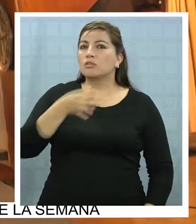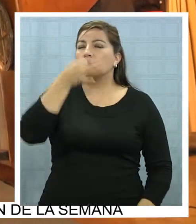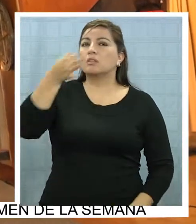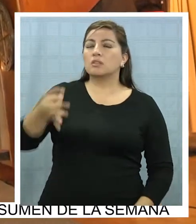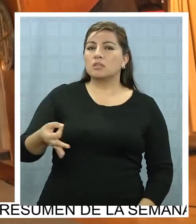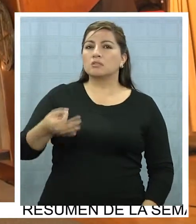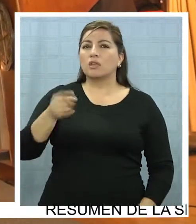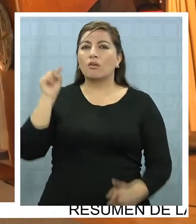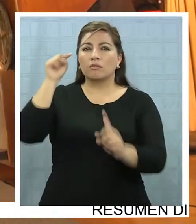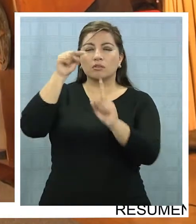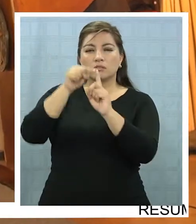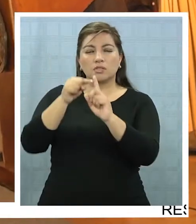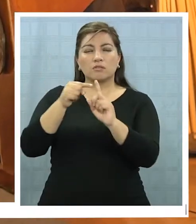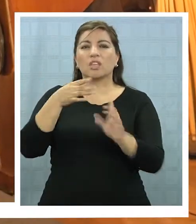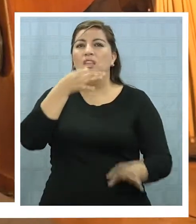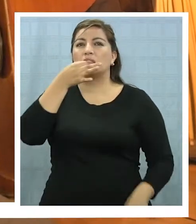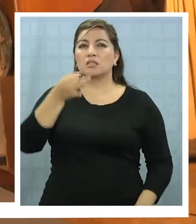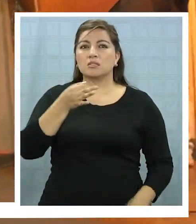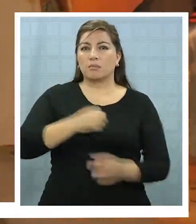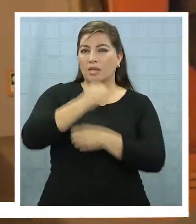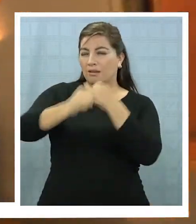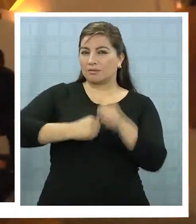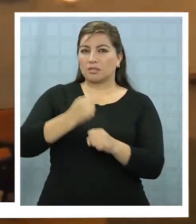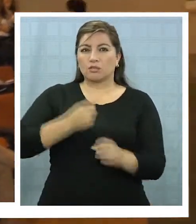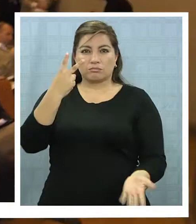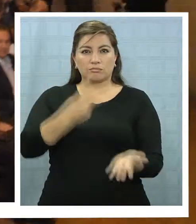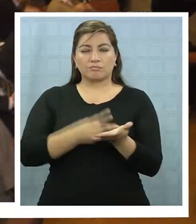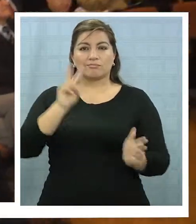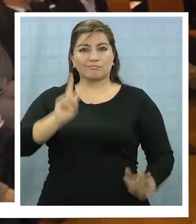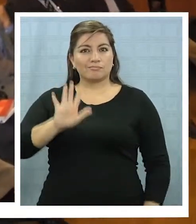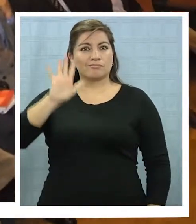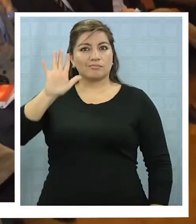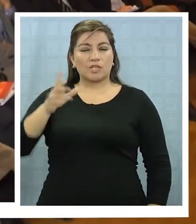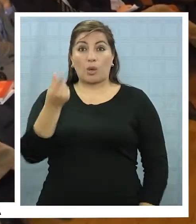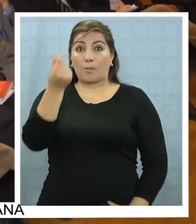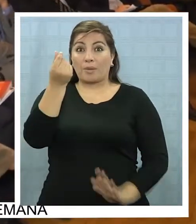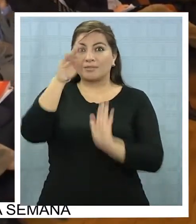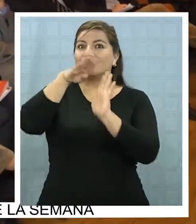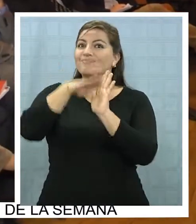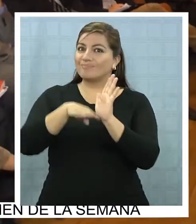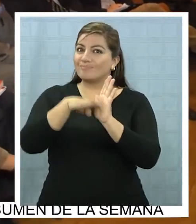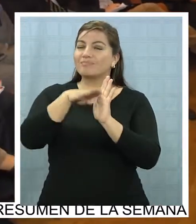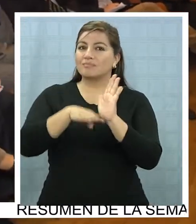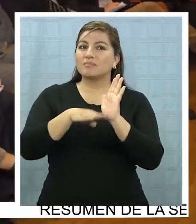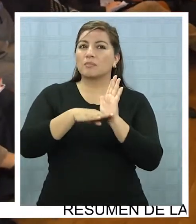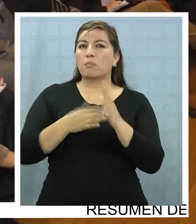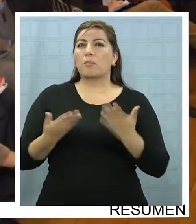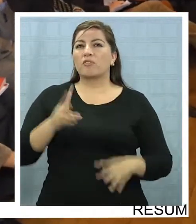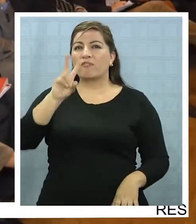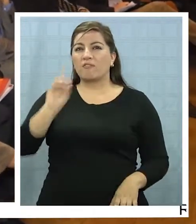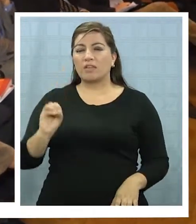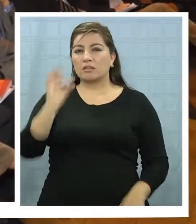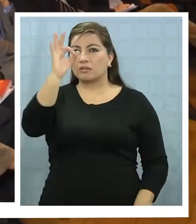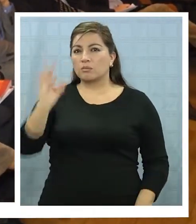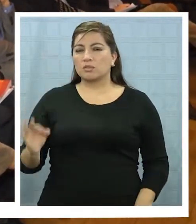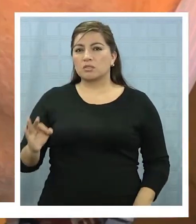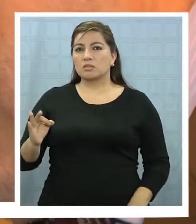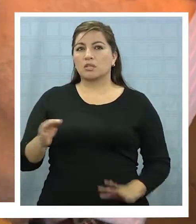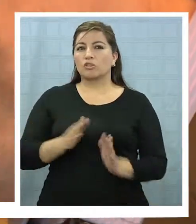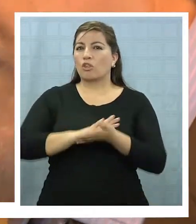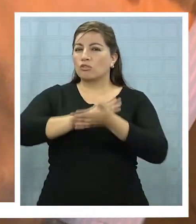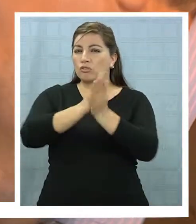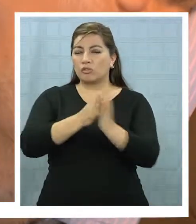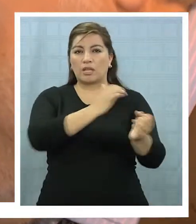del gobierno es conseguir para el año 2025 disminuir esos costos generando el 20% de toda la